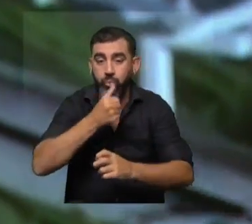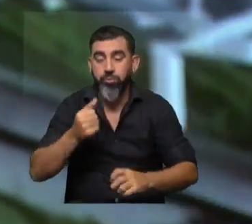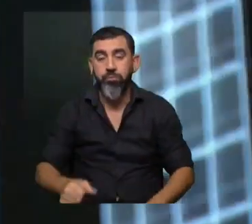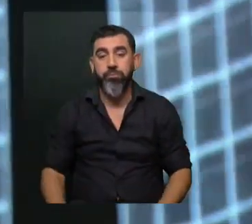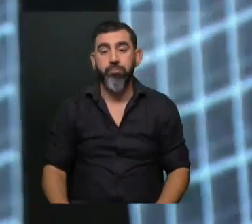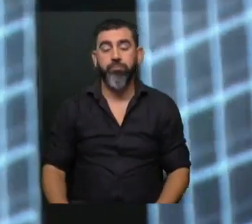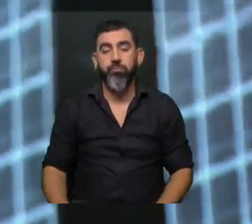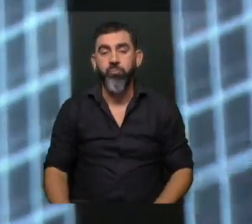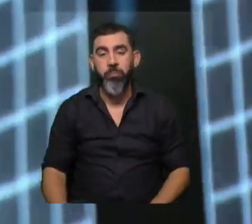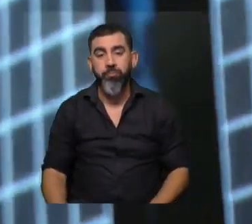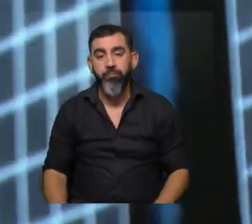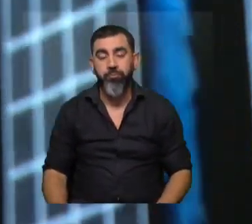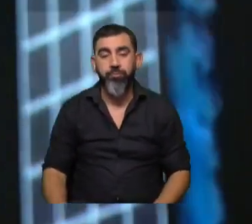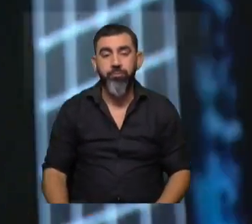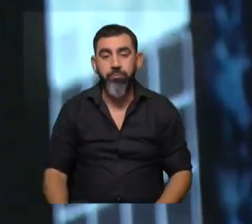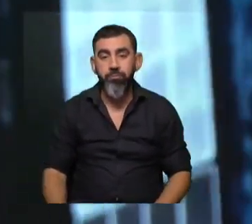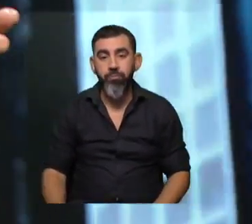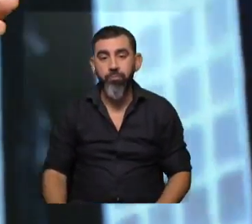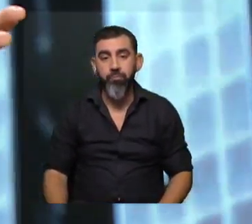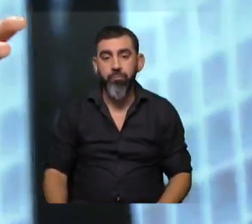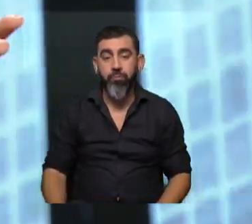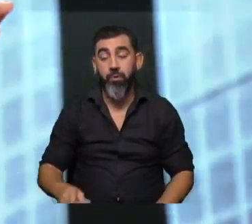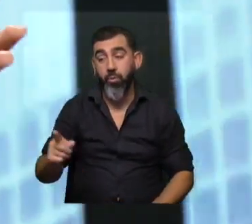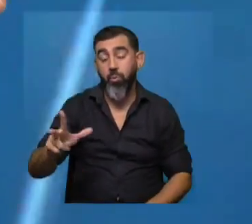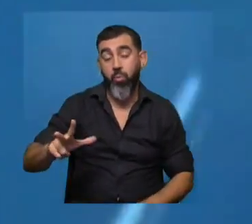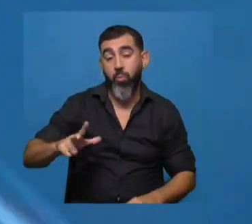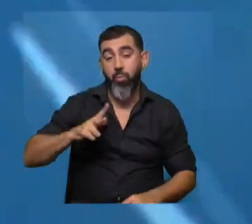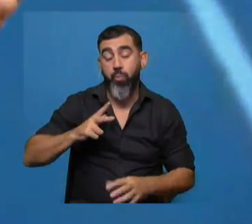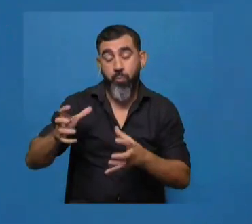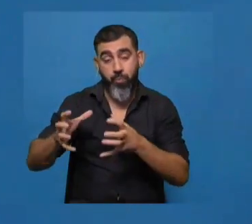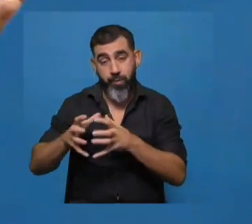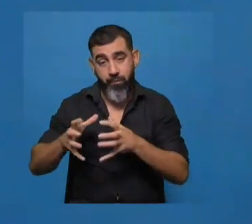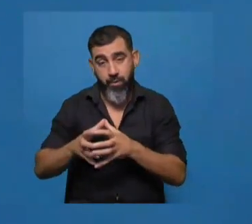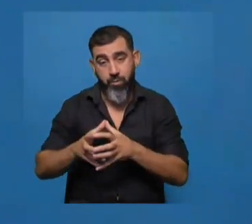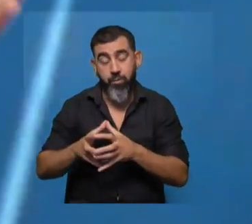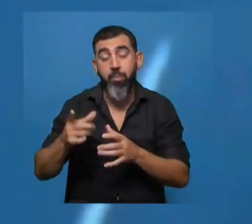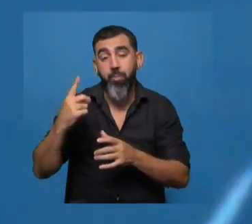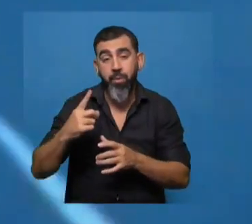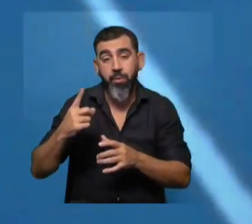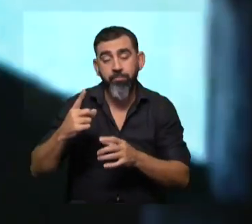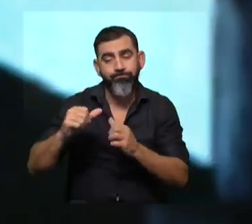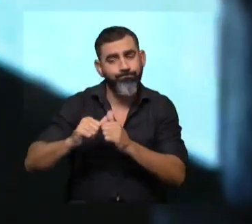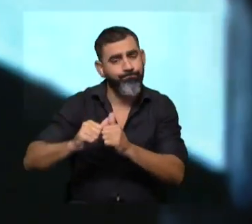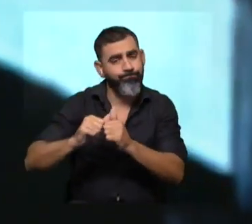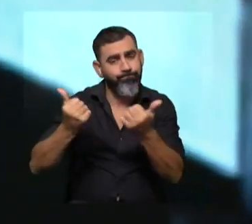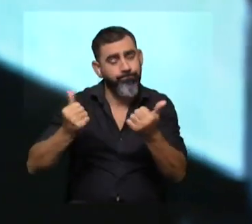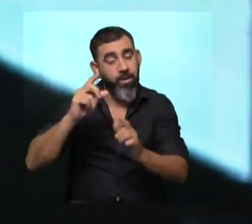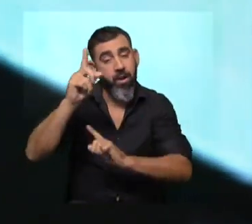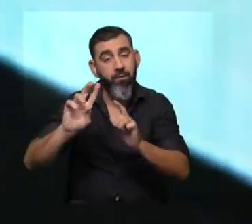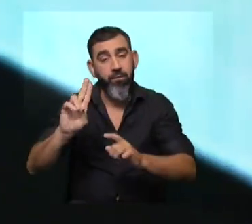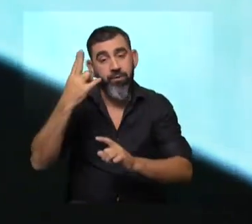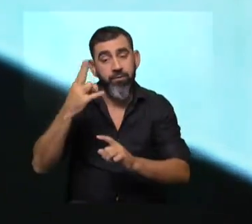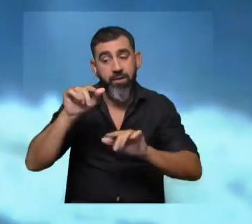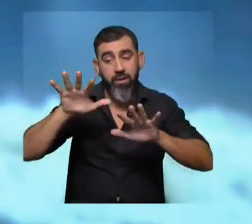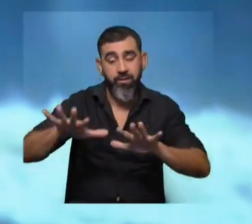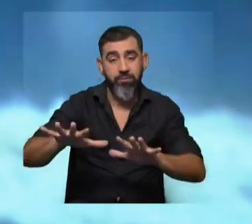para redondear Flavio en los últimos minutos vos venís del sector privado y uno de los grandes divorcios que ha tenido Uruguay es